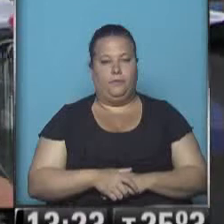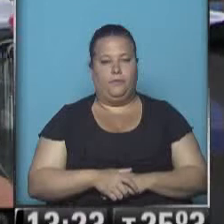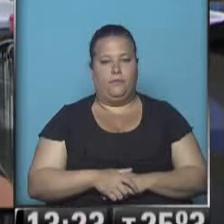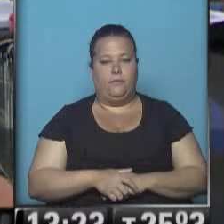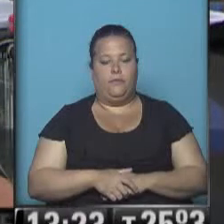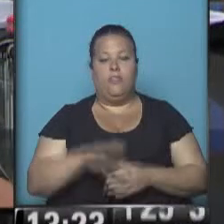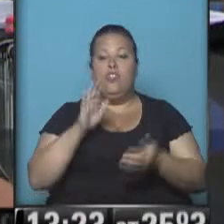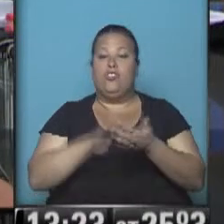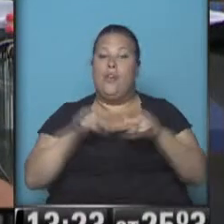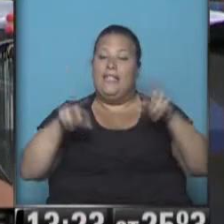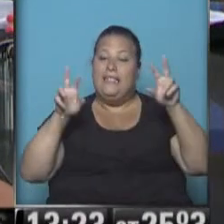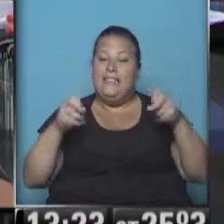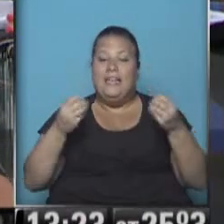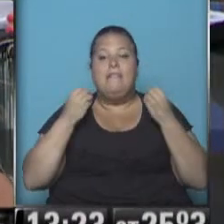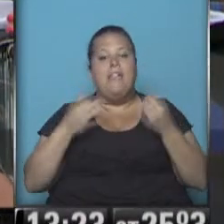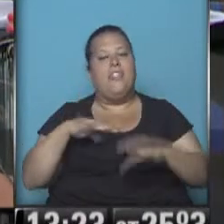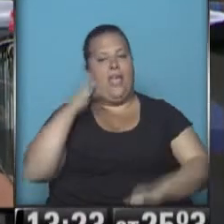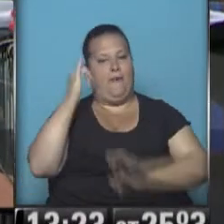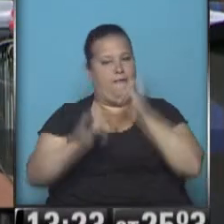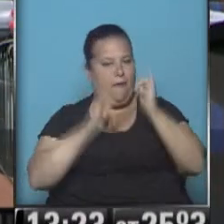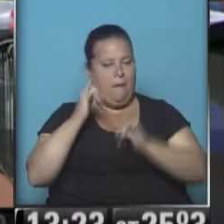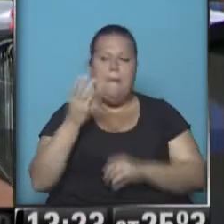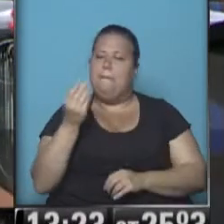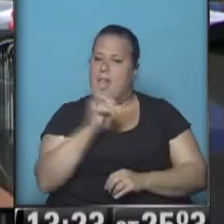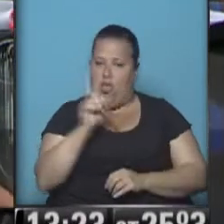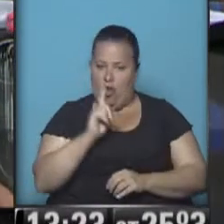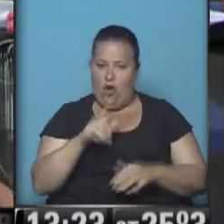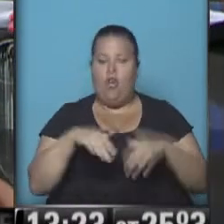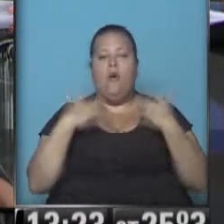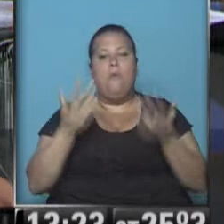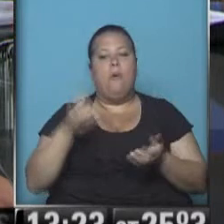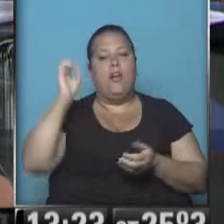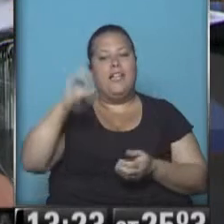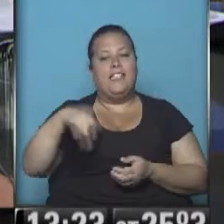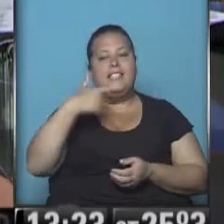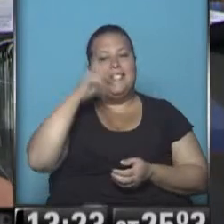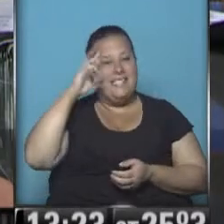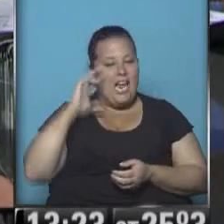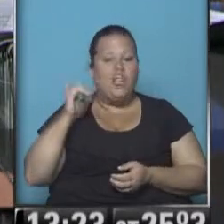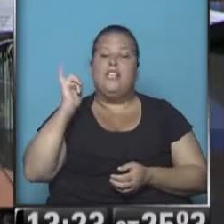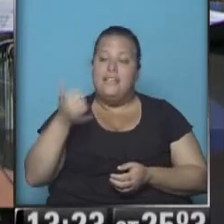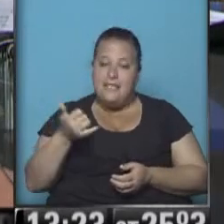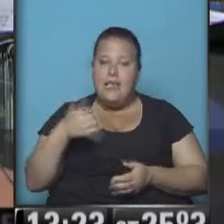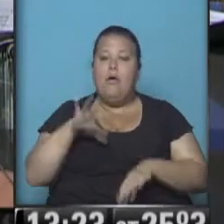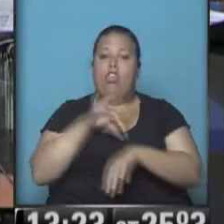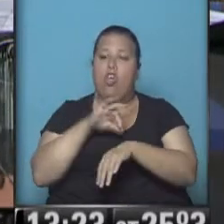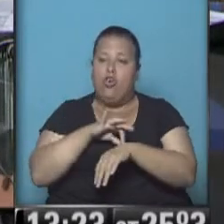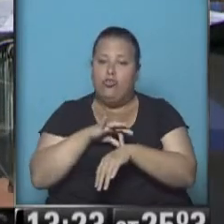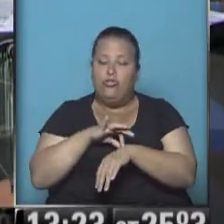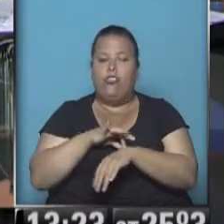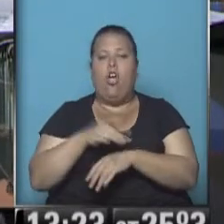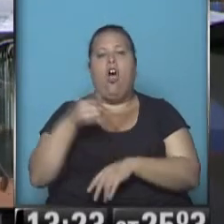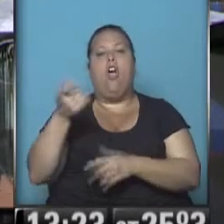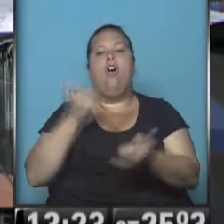Y frente a estas cuestiones lo que hay que tener es información y no miedo, por eso está Sergio Snieg con nosotros. Sí, sobre todo, doctor, luego de esta